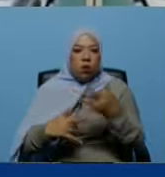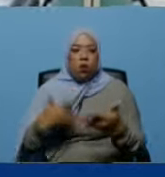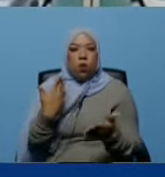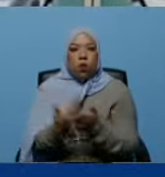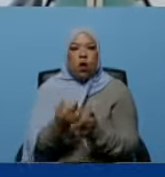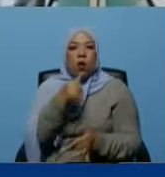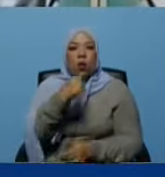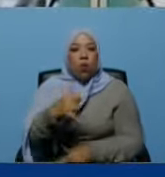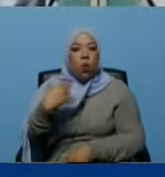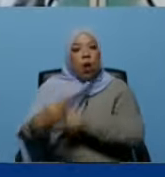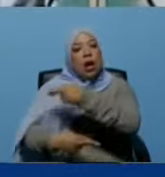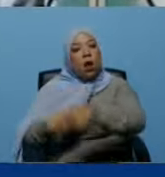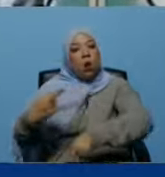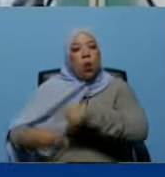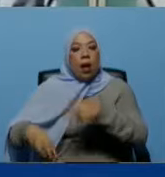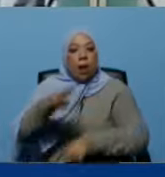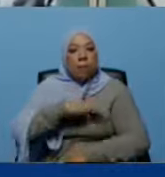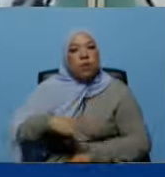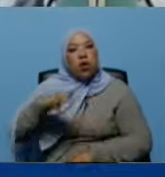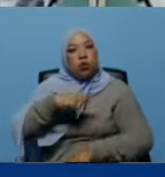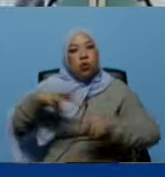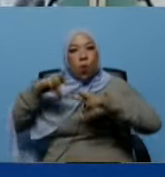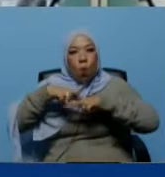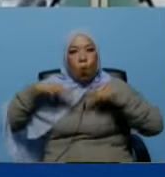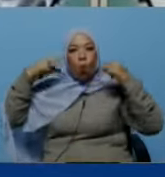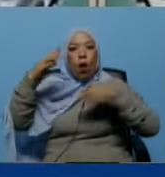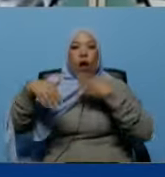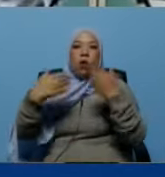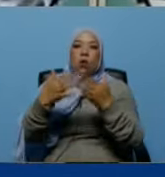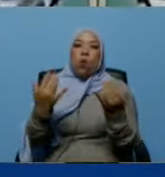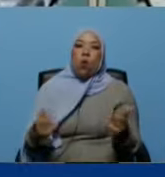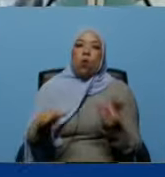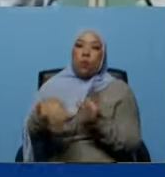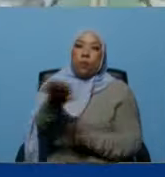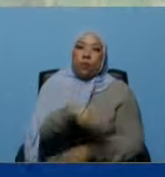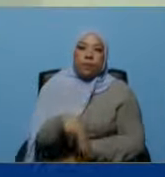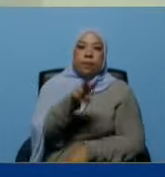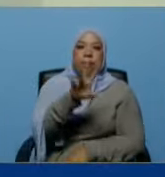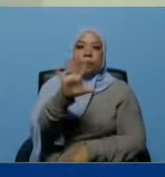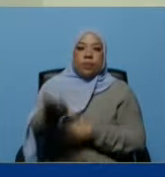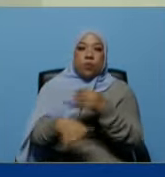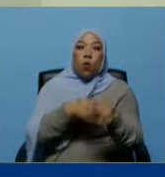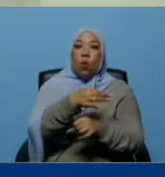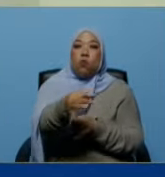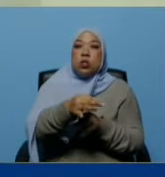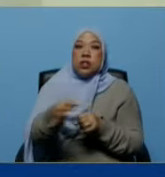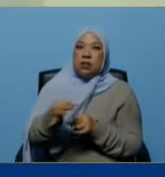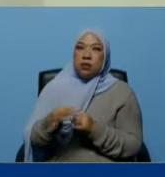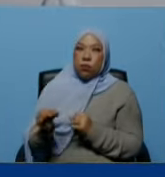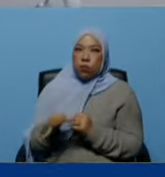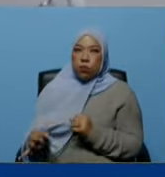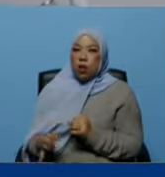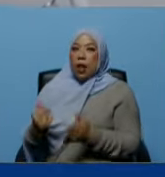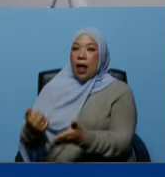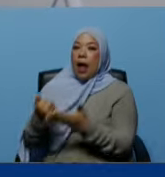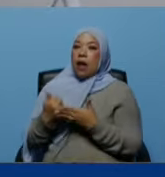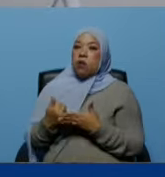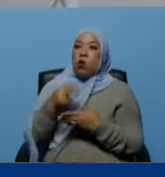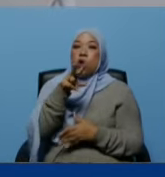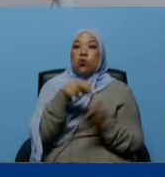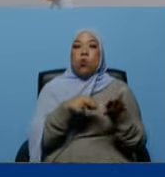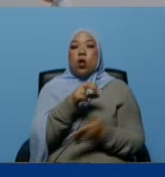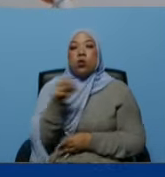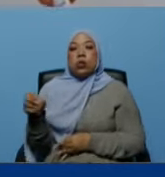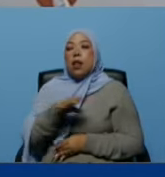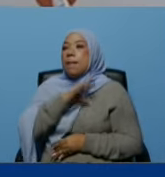rehabilitación de misión sonrisa aquí en el estado donde los 25 municipios se van a beneficiar más de 200